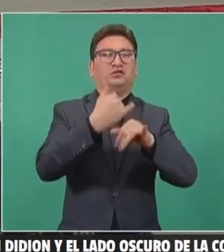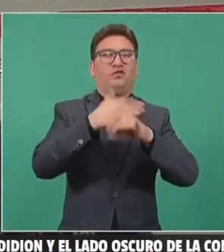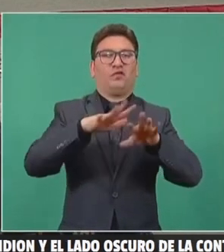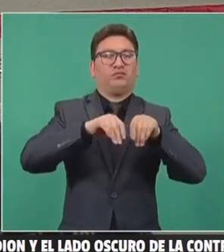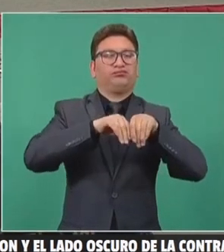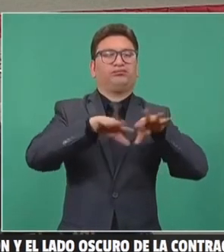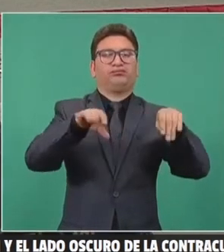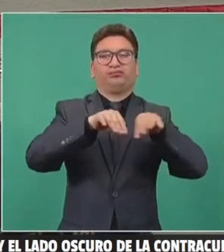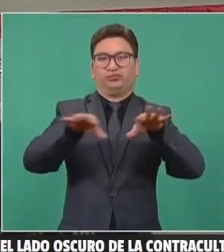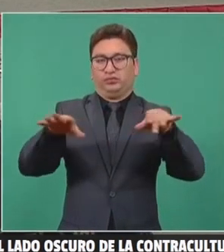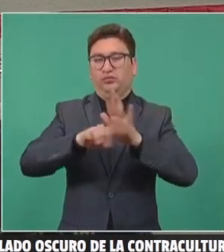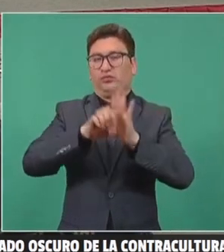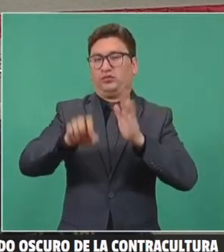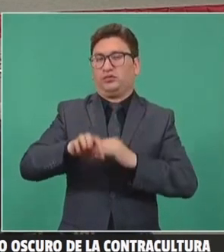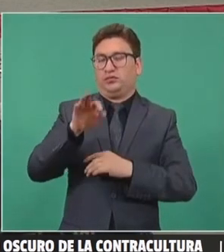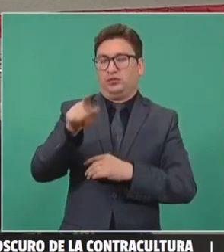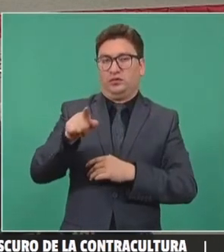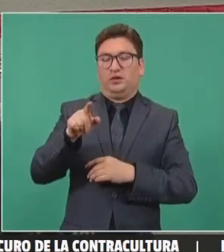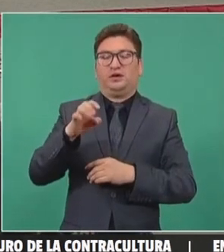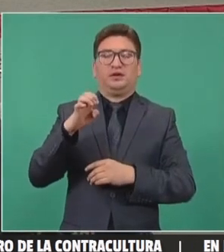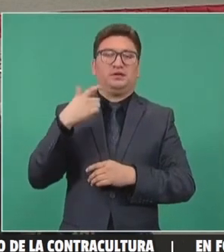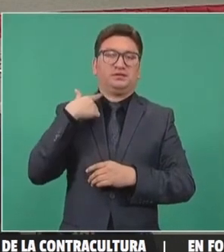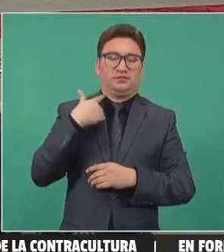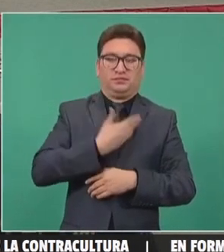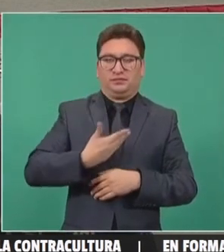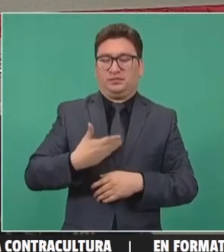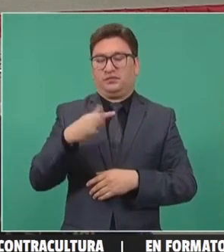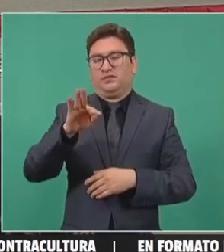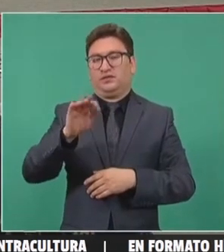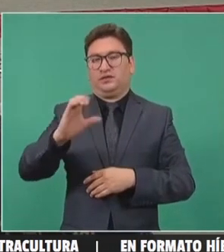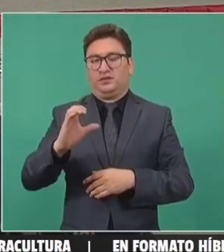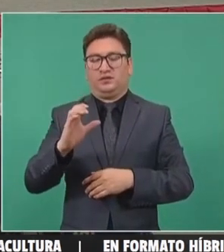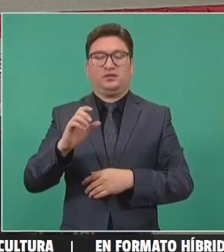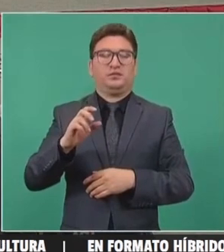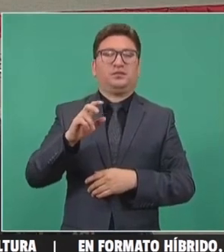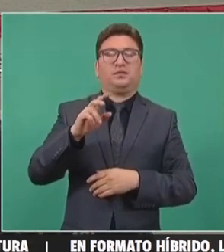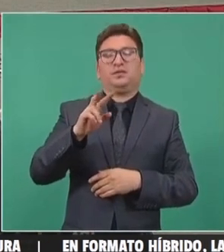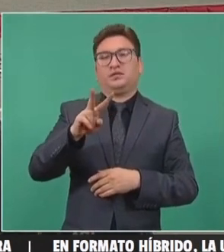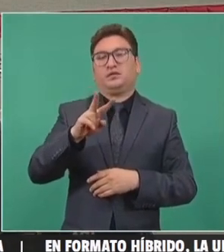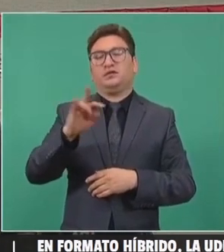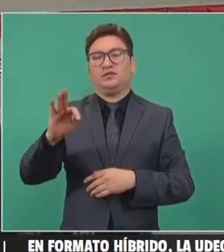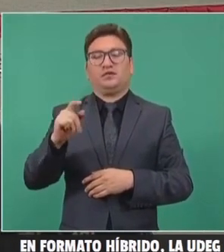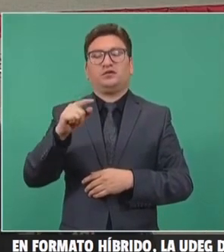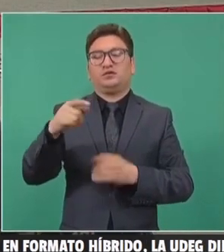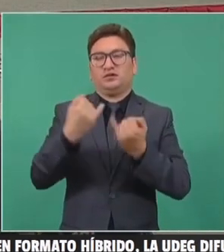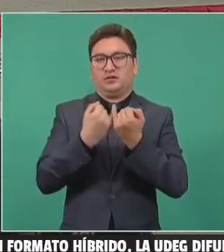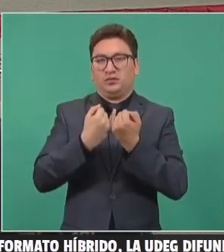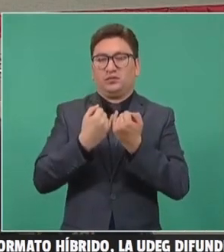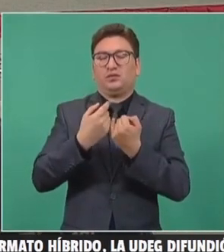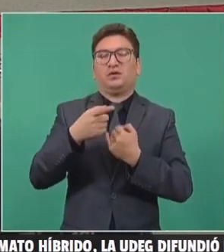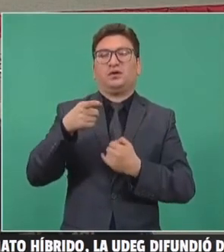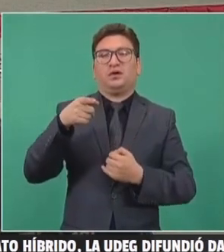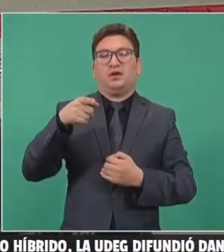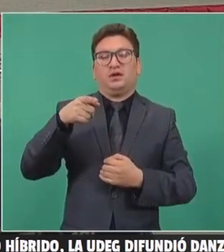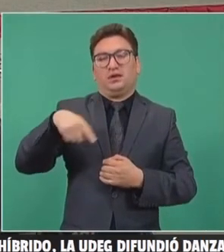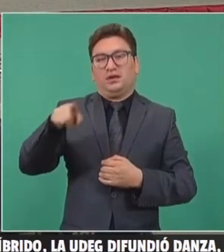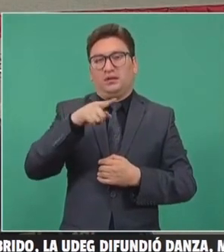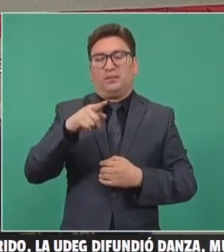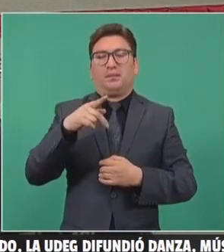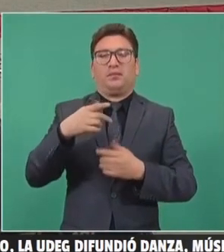Felipe Calderón, Vicente Fox, así como dirigentes del PAN y del PRD, como Jesús Ortega,